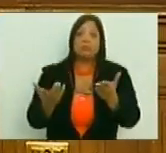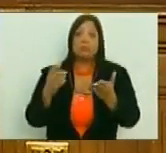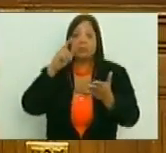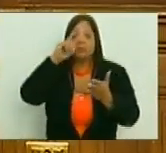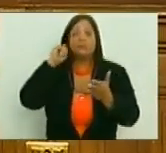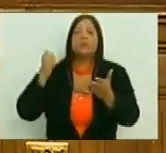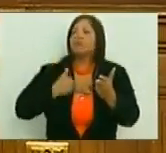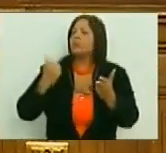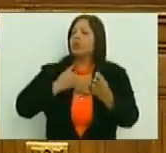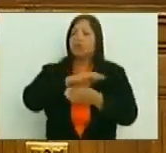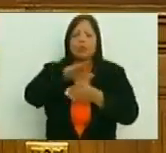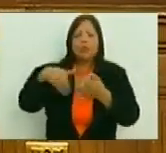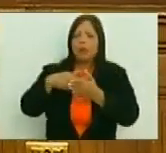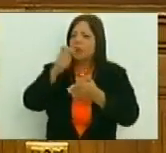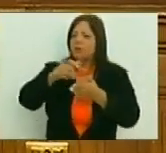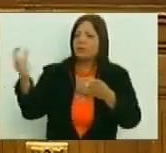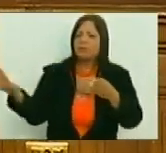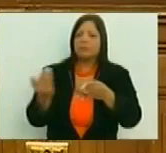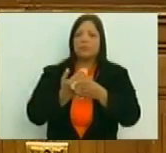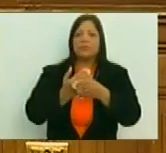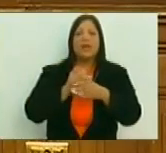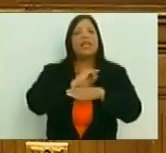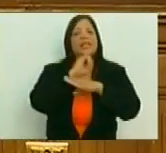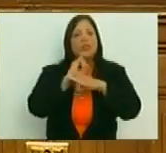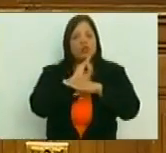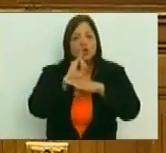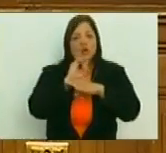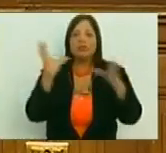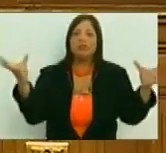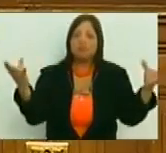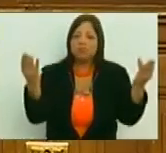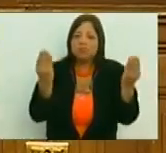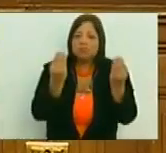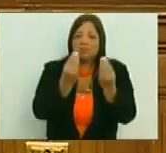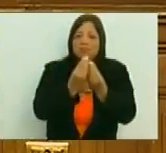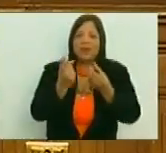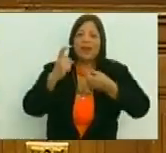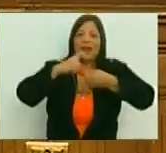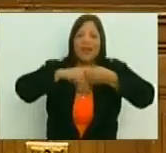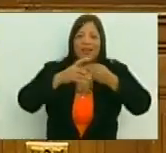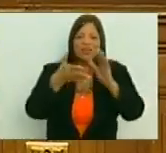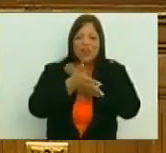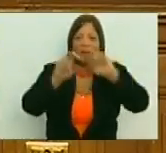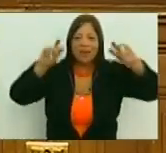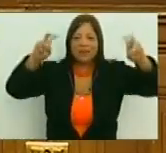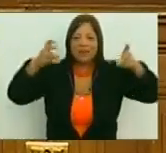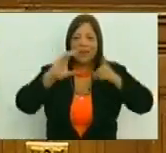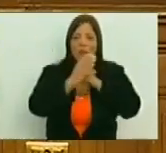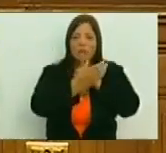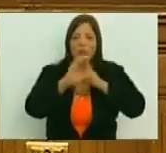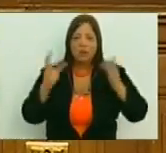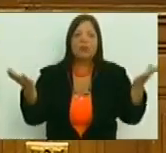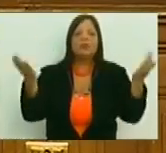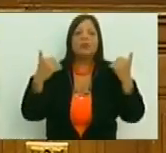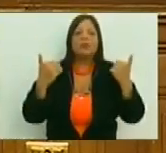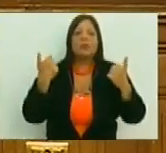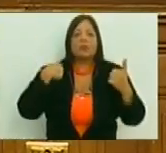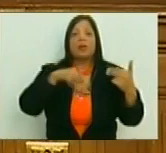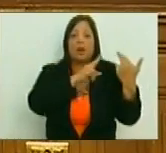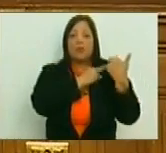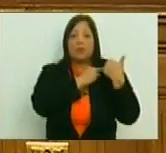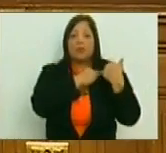están directamente vinculadas a todas estas expresiones y tienen la